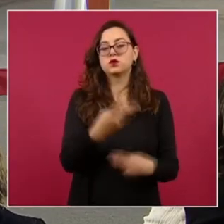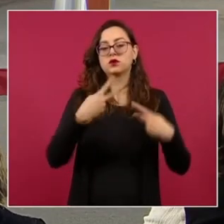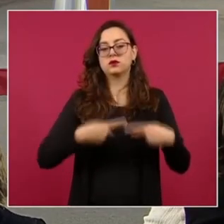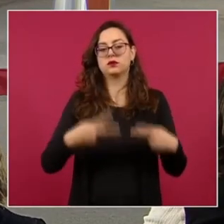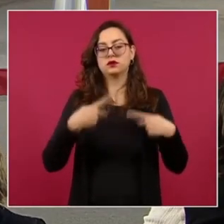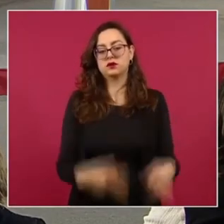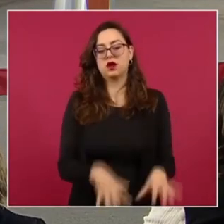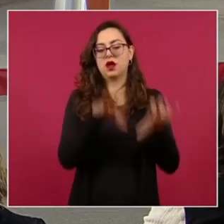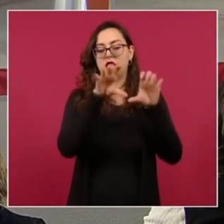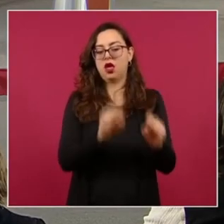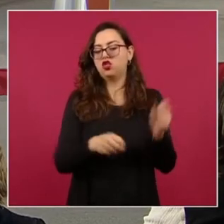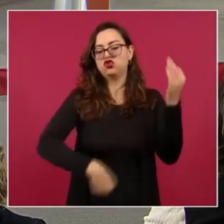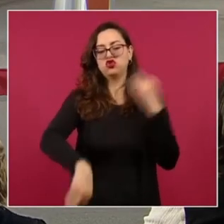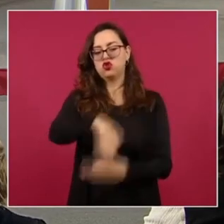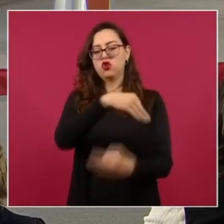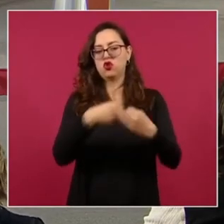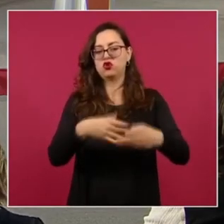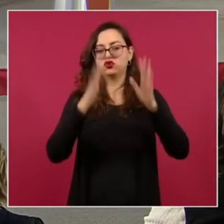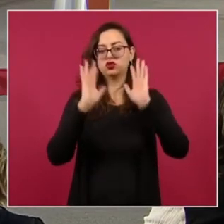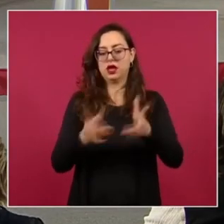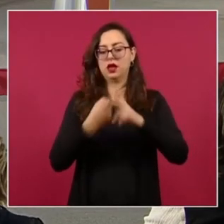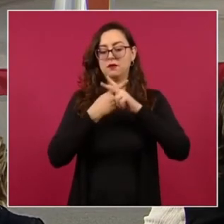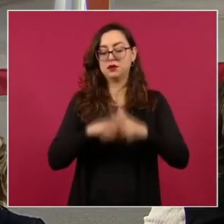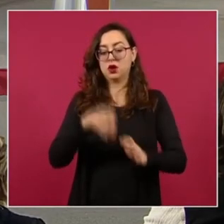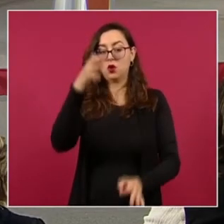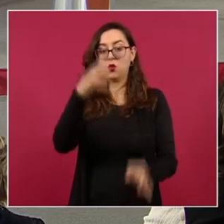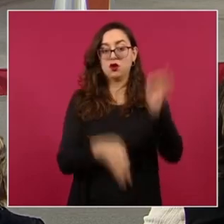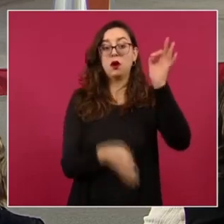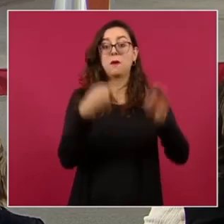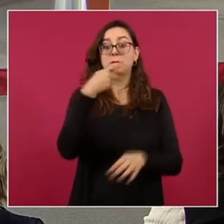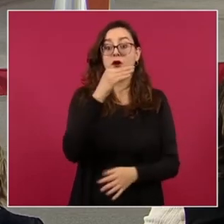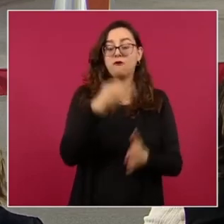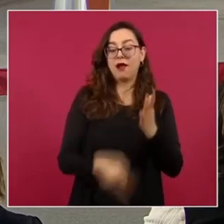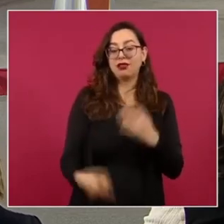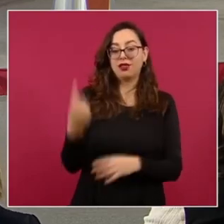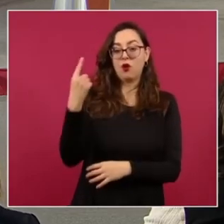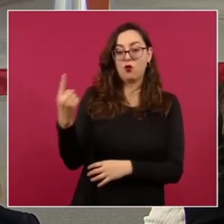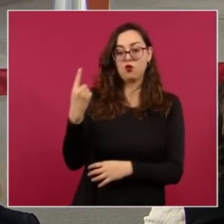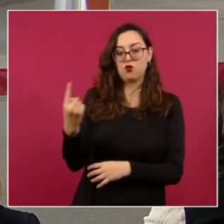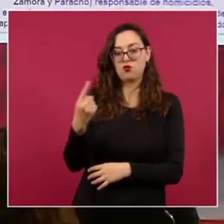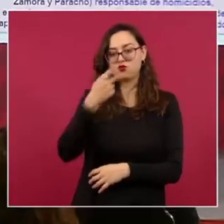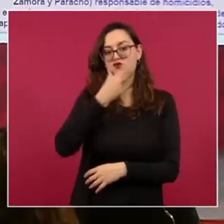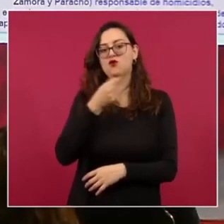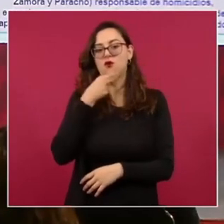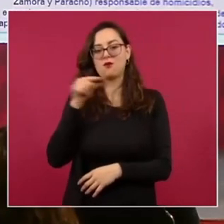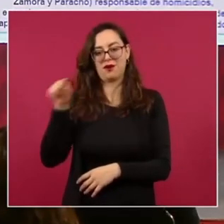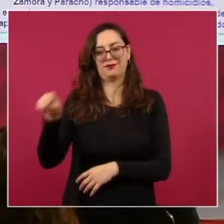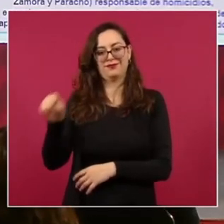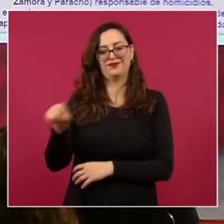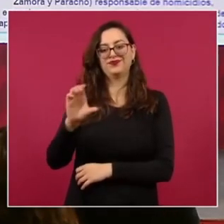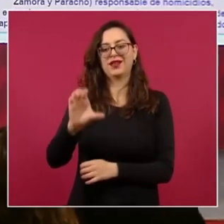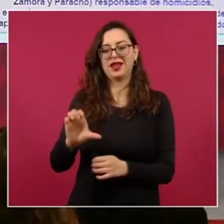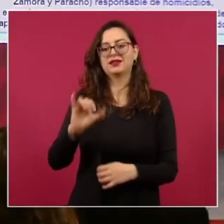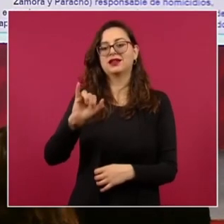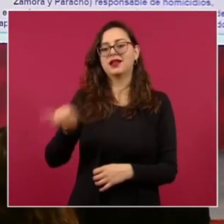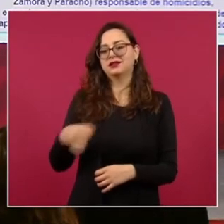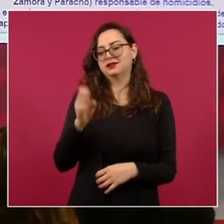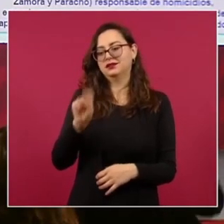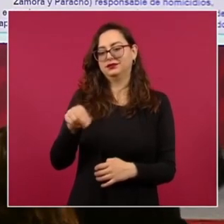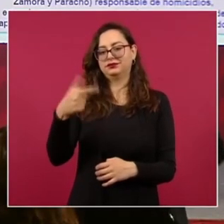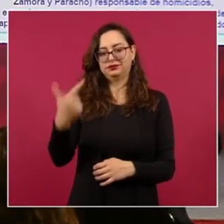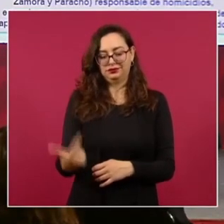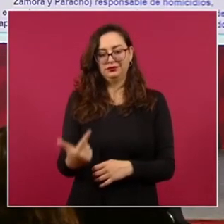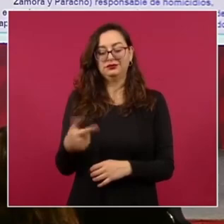están vinculados al proceso, pero faltaba detener al Panter, vinculado al Cártel Jalisco Nueva Generación, que es